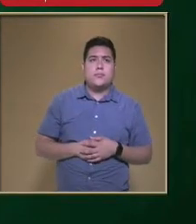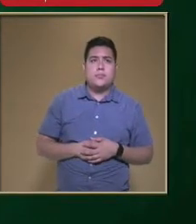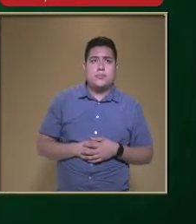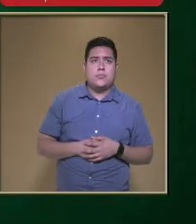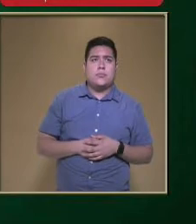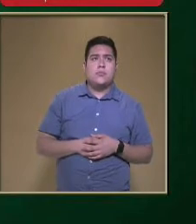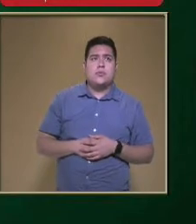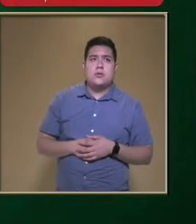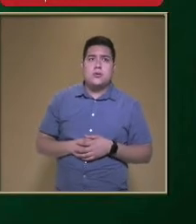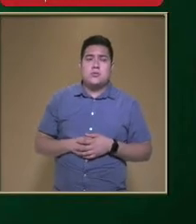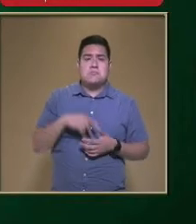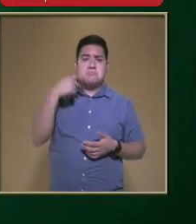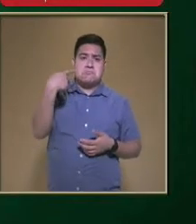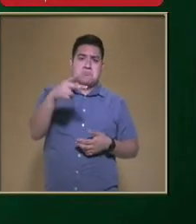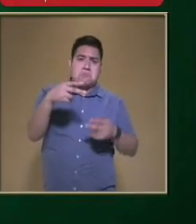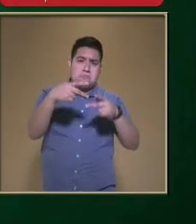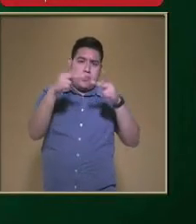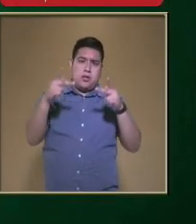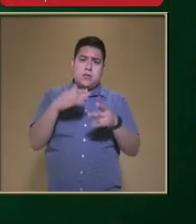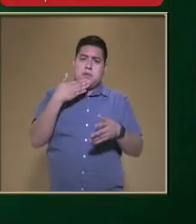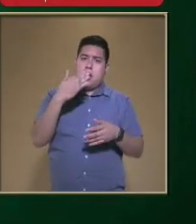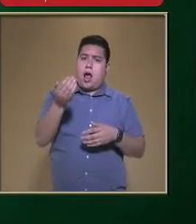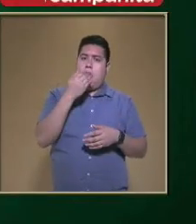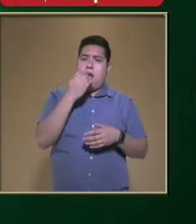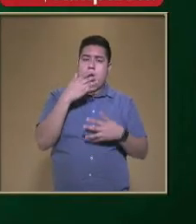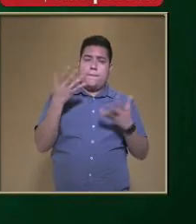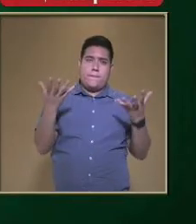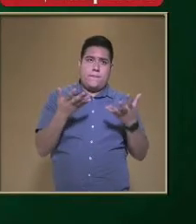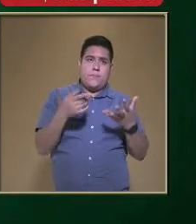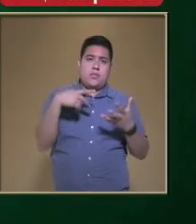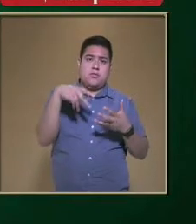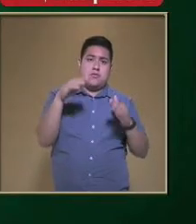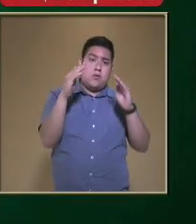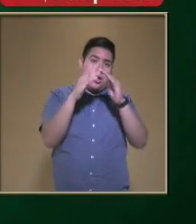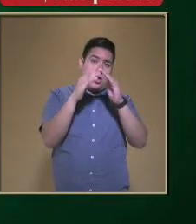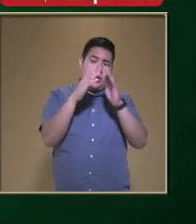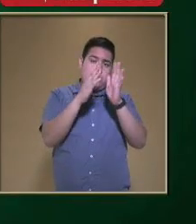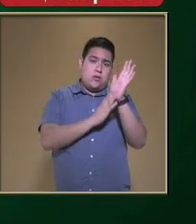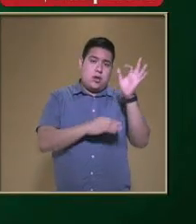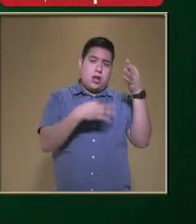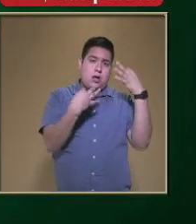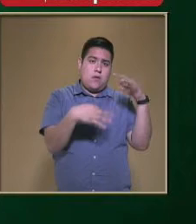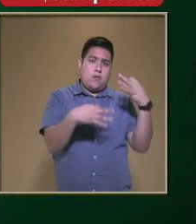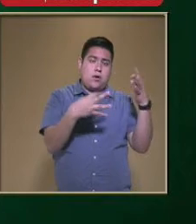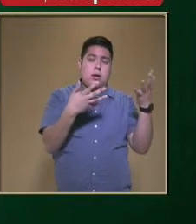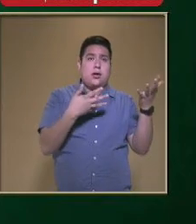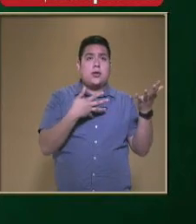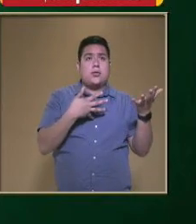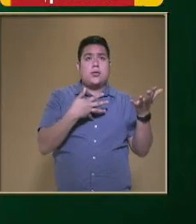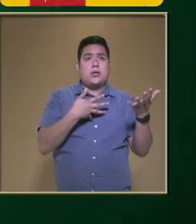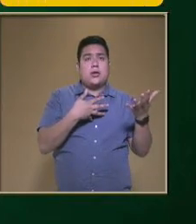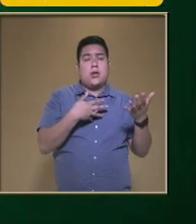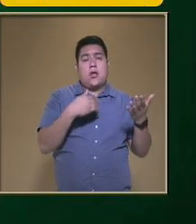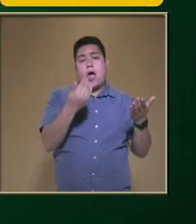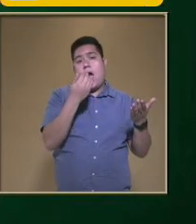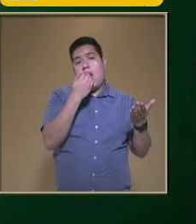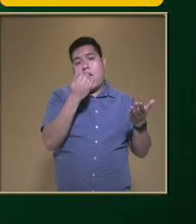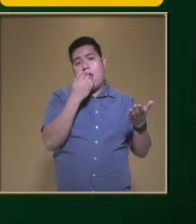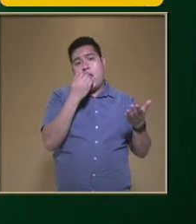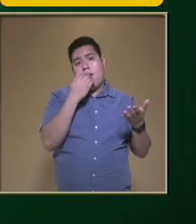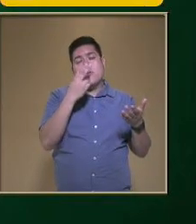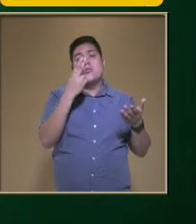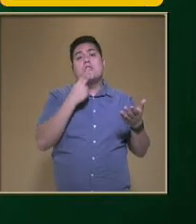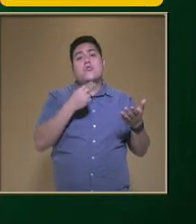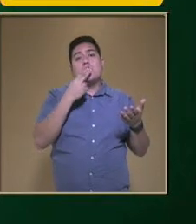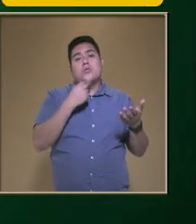Diseñando tu plato Del bien comer En tu casa En una hojita Que tengas por ahí Dibuja los alimentos Y golosinas Que